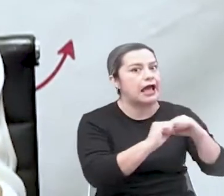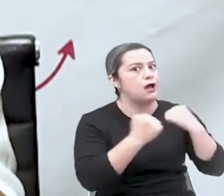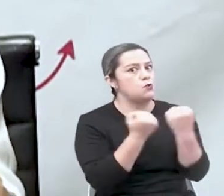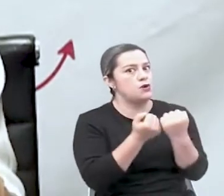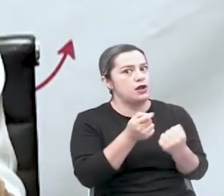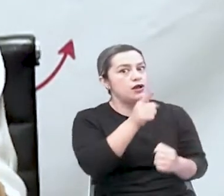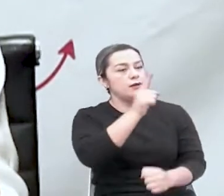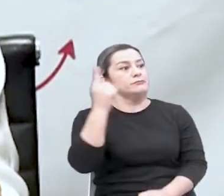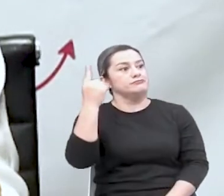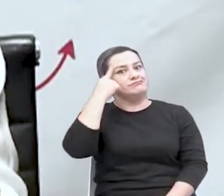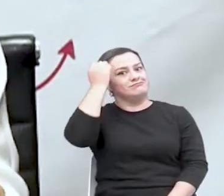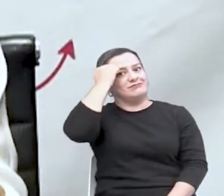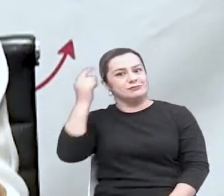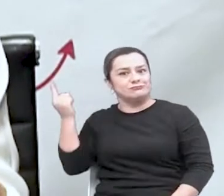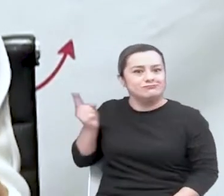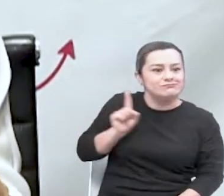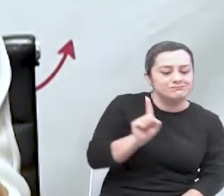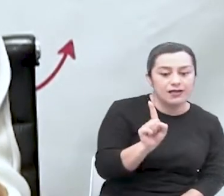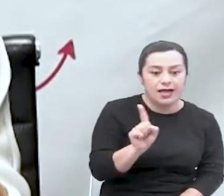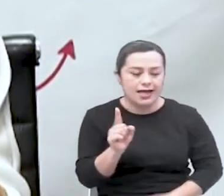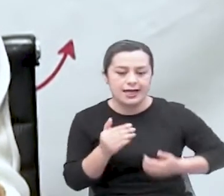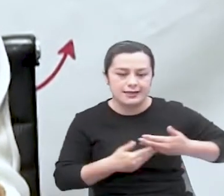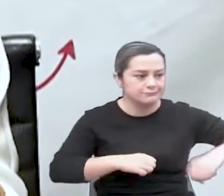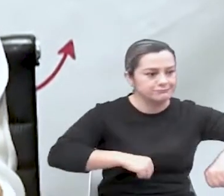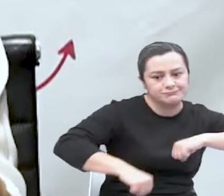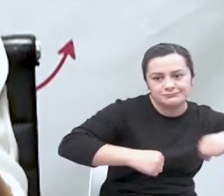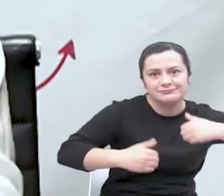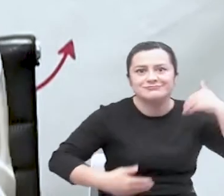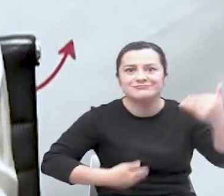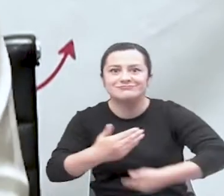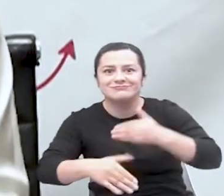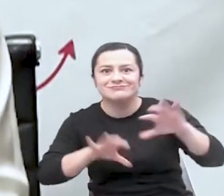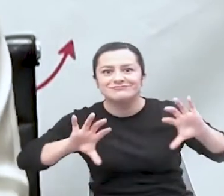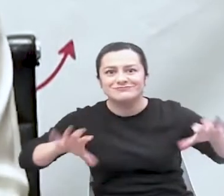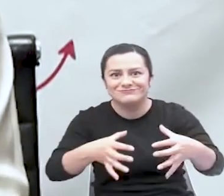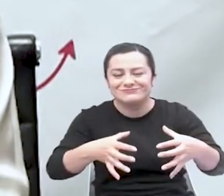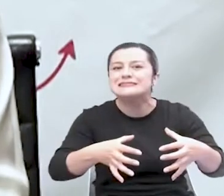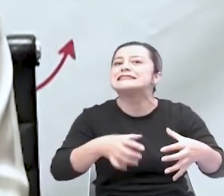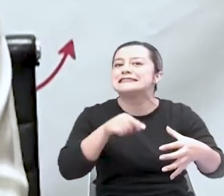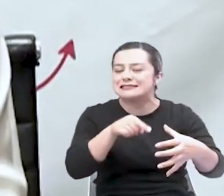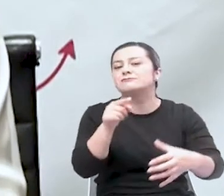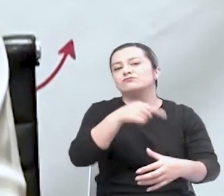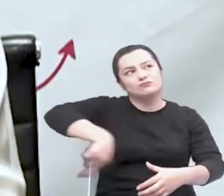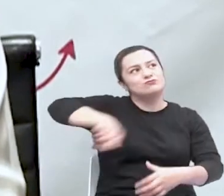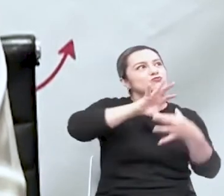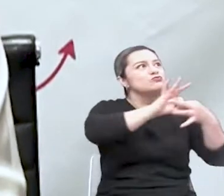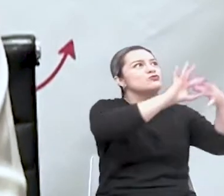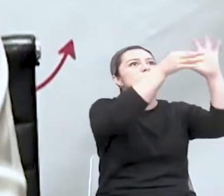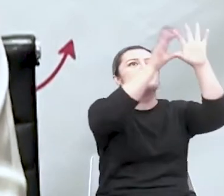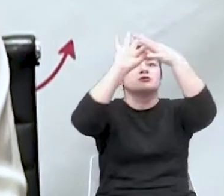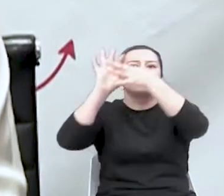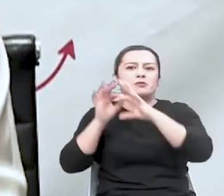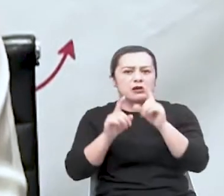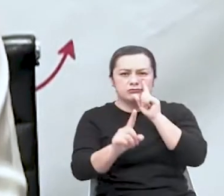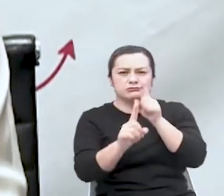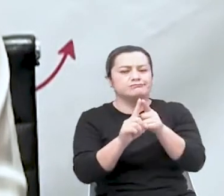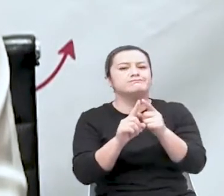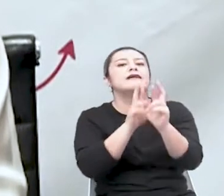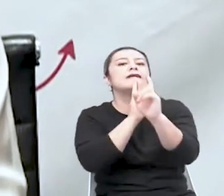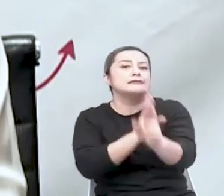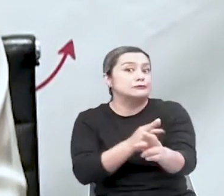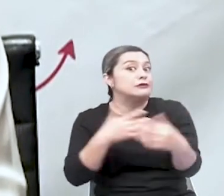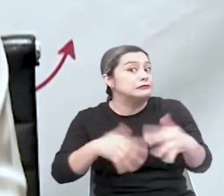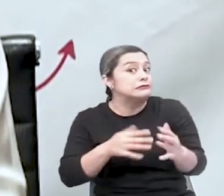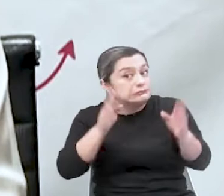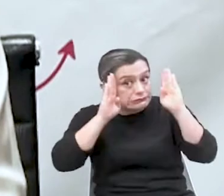vuelven a estar en todo ese proceso en el aula, entonces ahí es donde estamos todos articulados para poder responderle y por eso